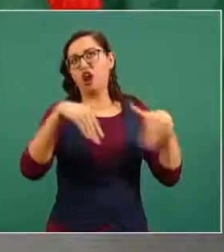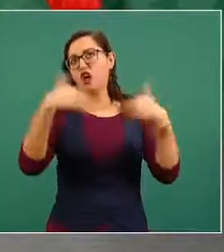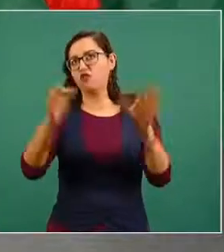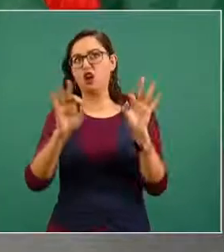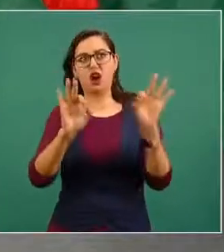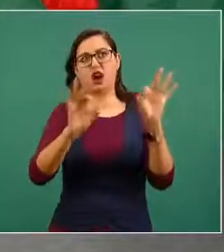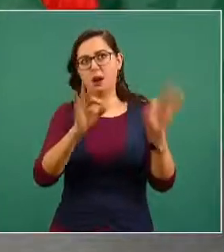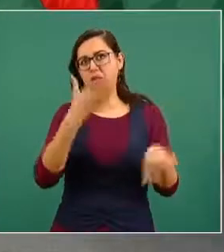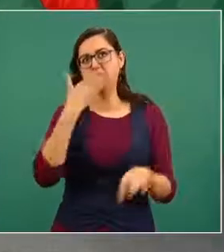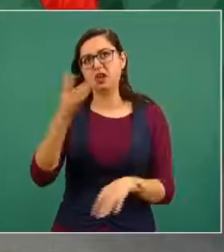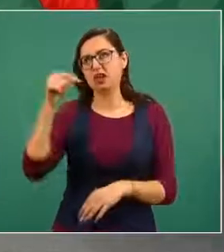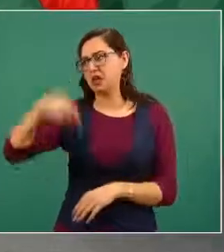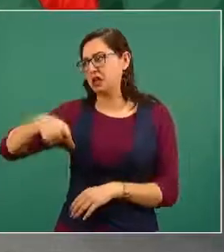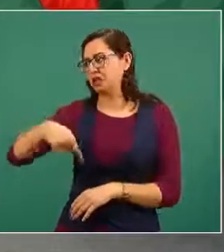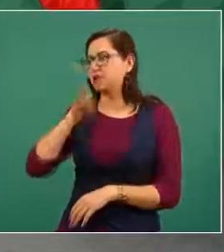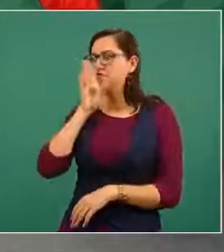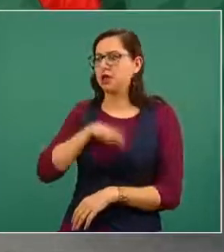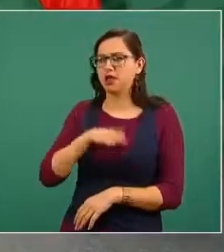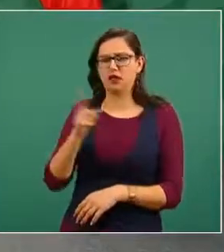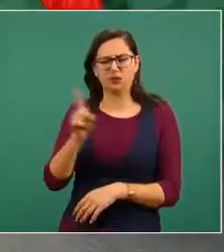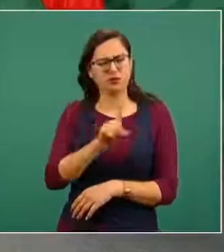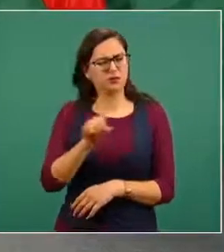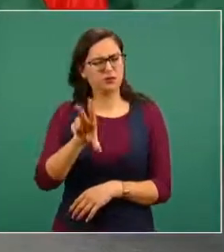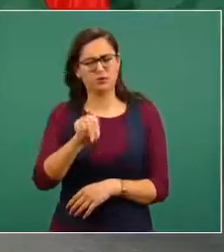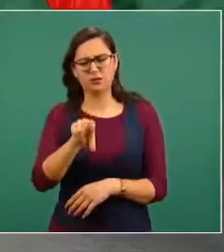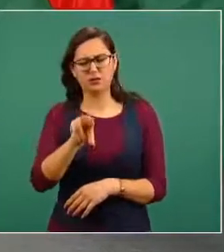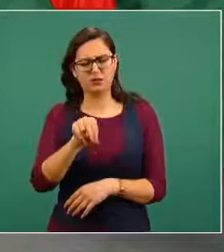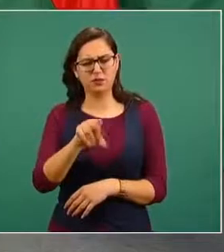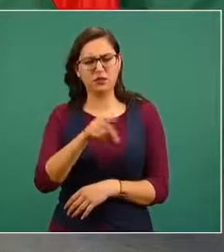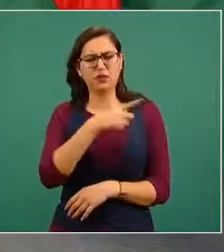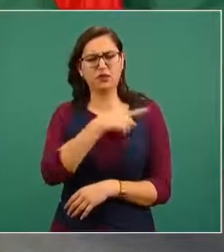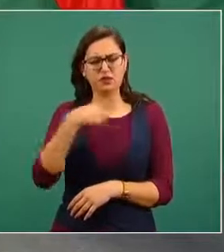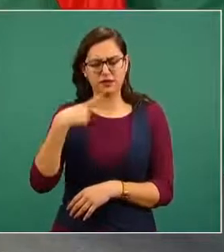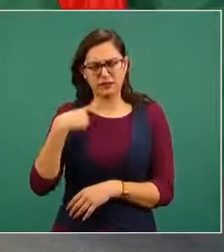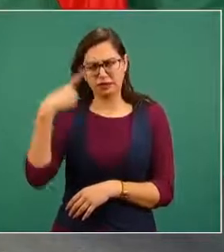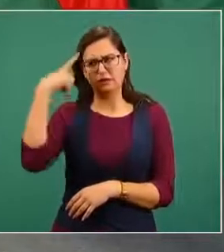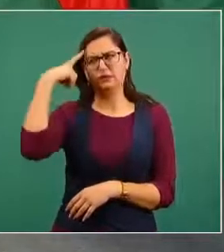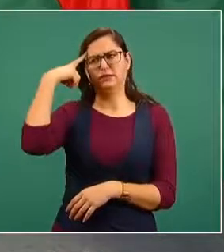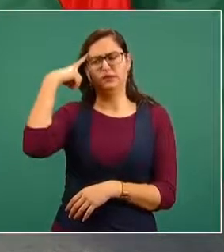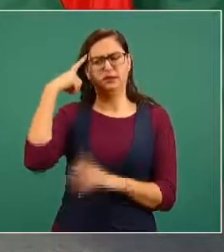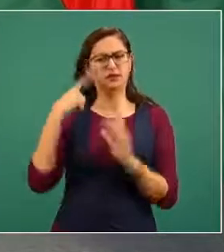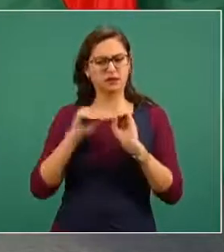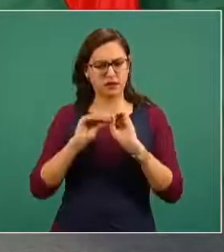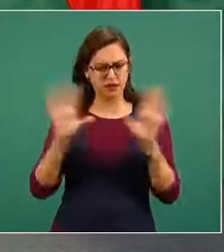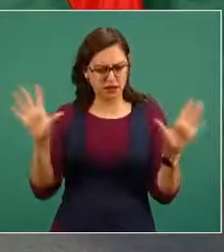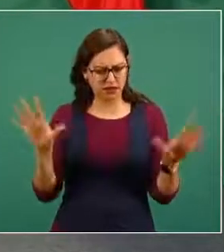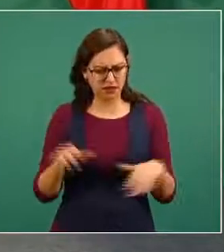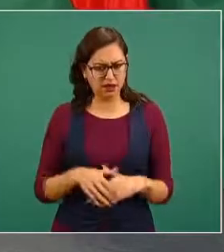es malo tenemos que ser muy objetivos